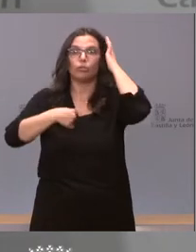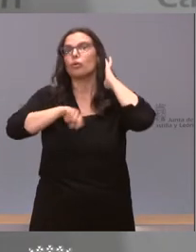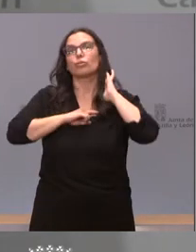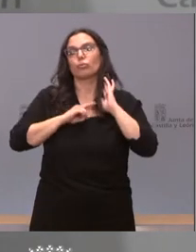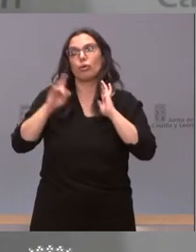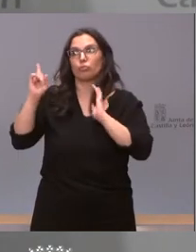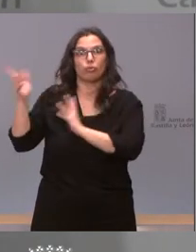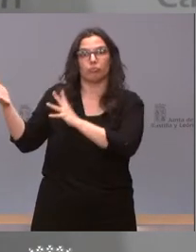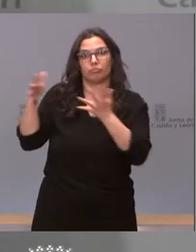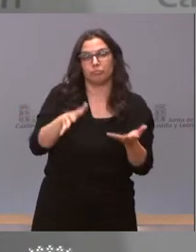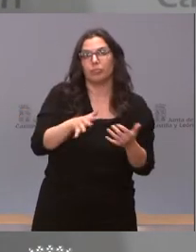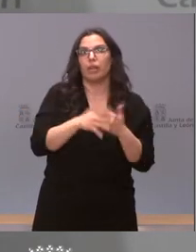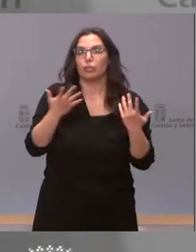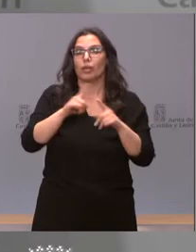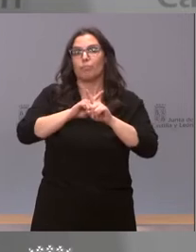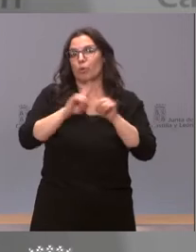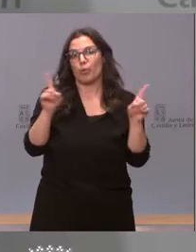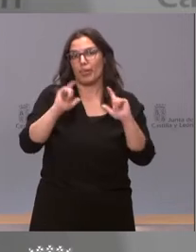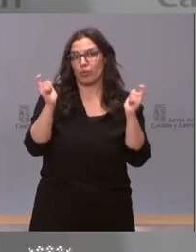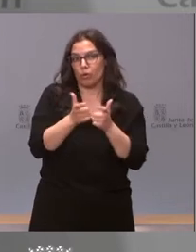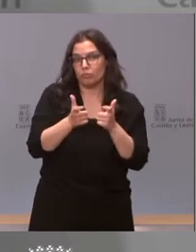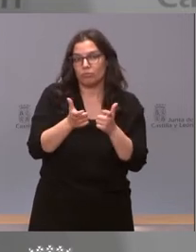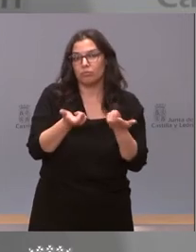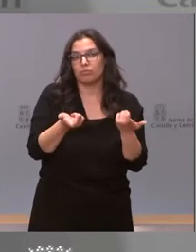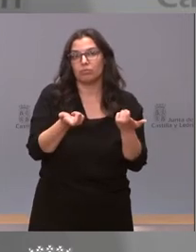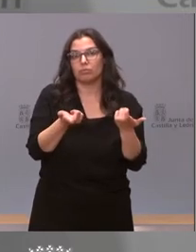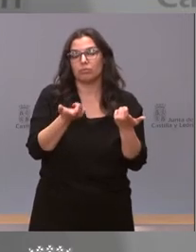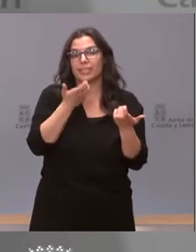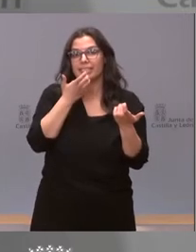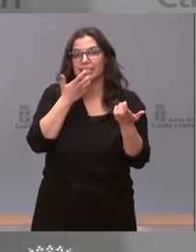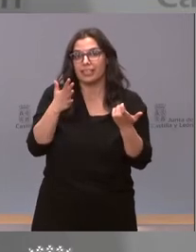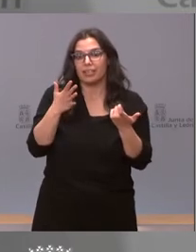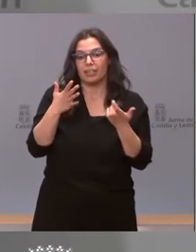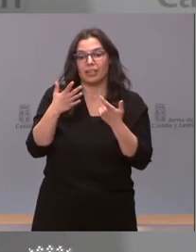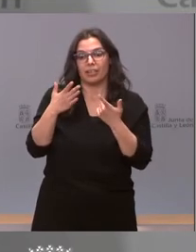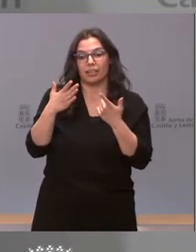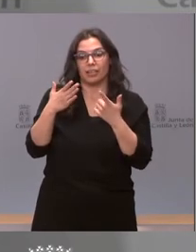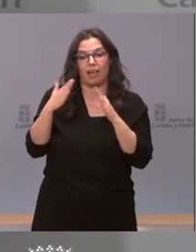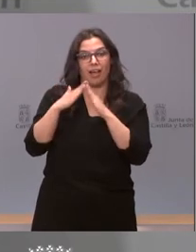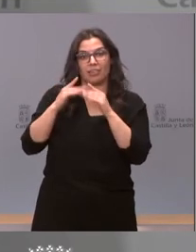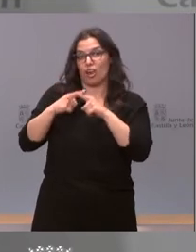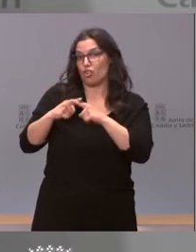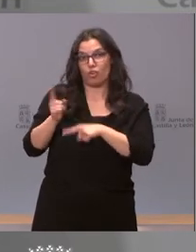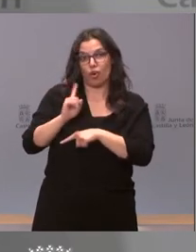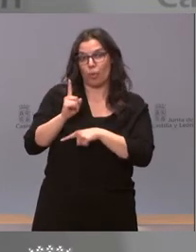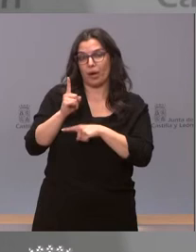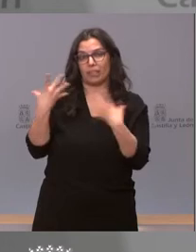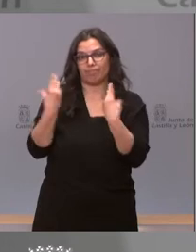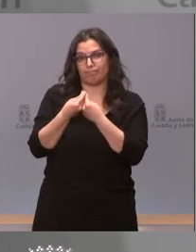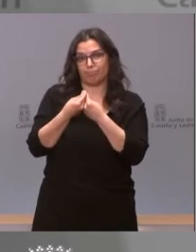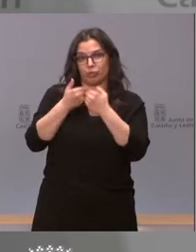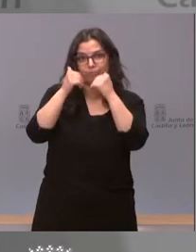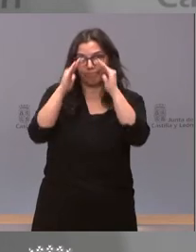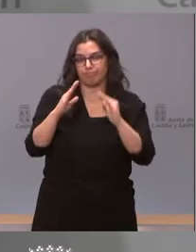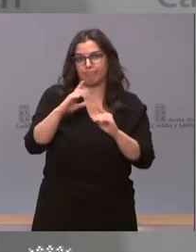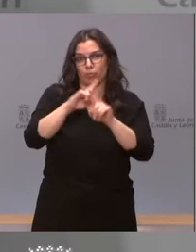transponerlas y están prohibidas las reuniones no convivientes. Eso es una norma